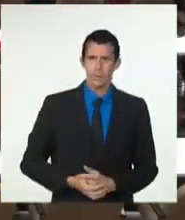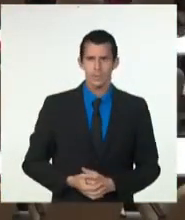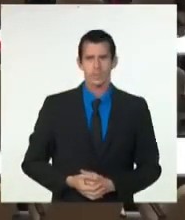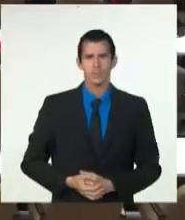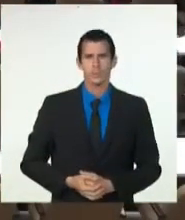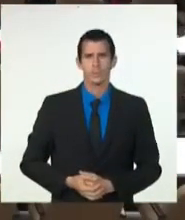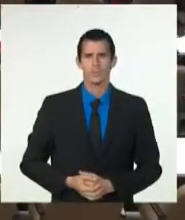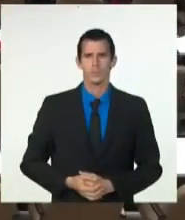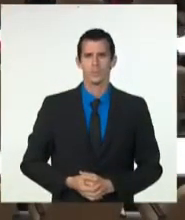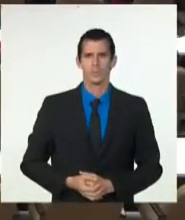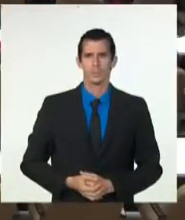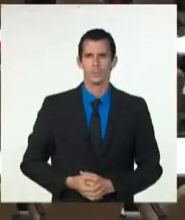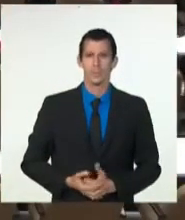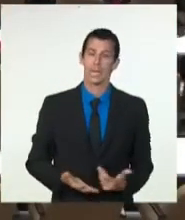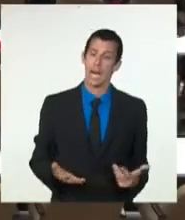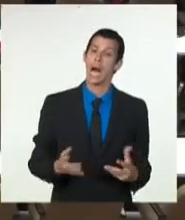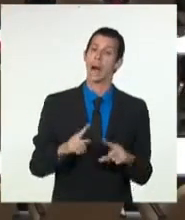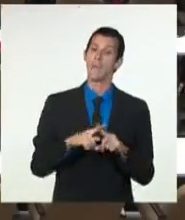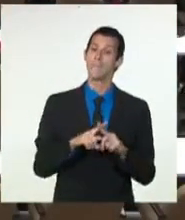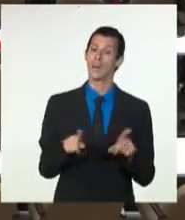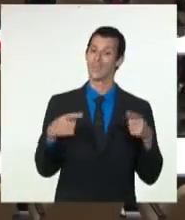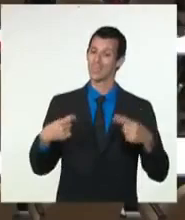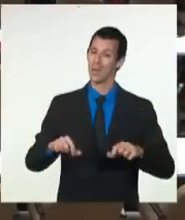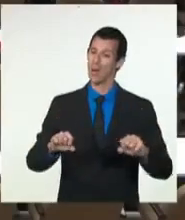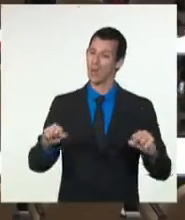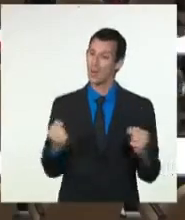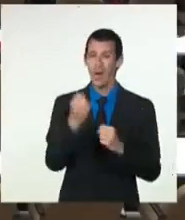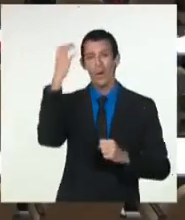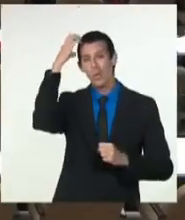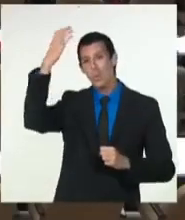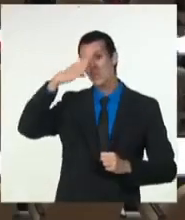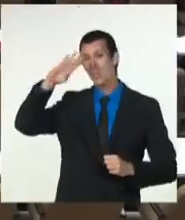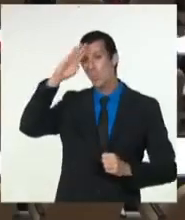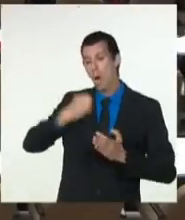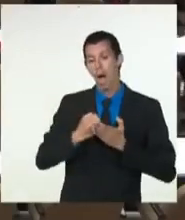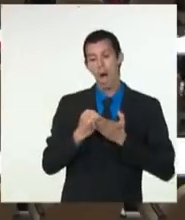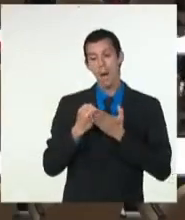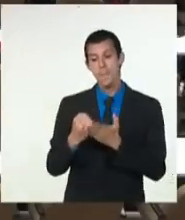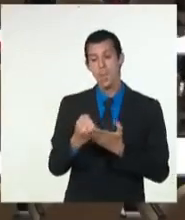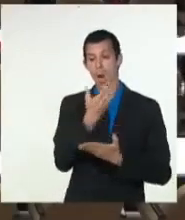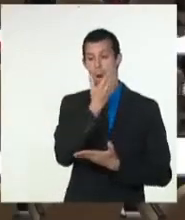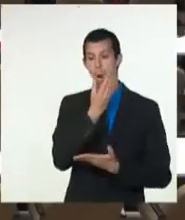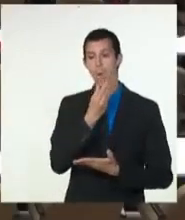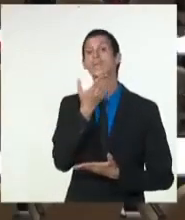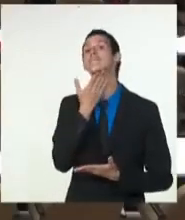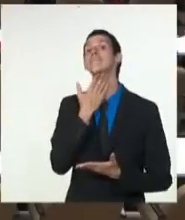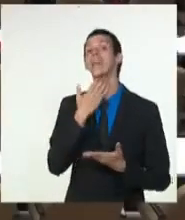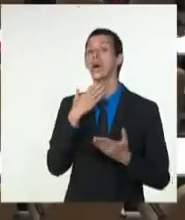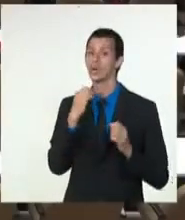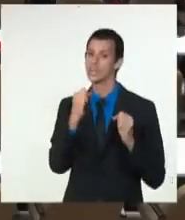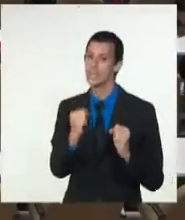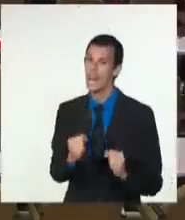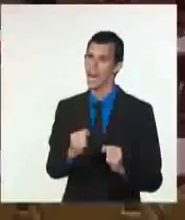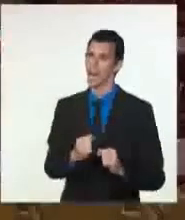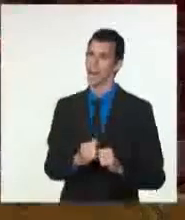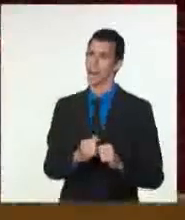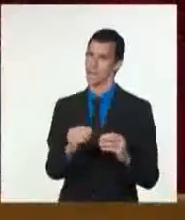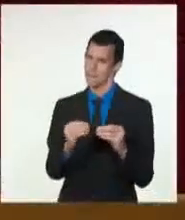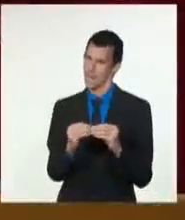públicas y que el proceso de creación normativa sea cada vez más participativo y democrático.